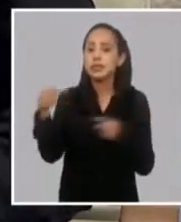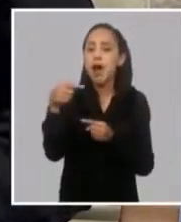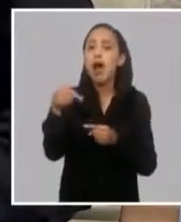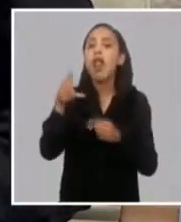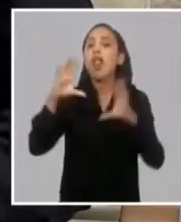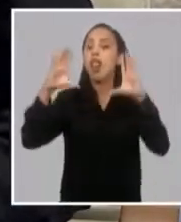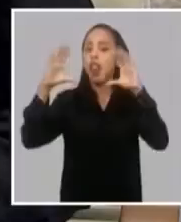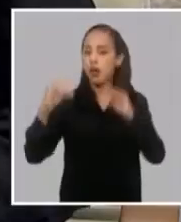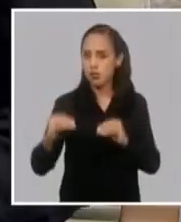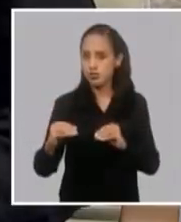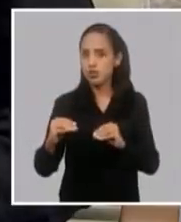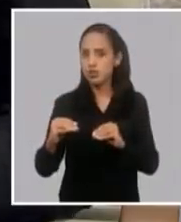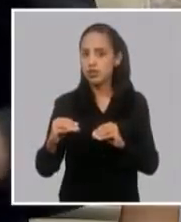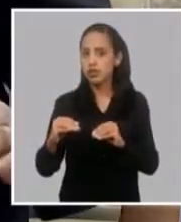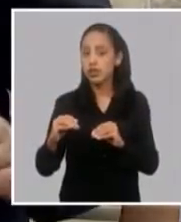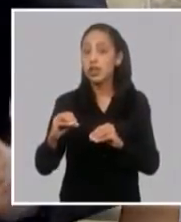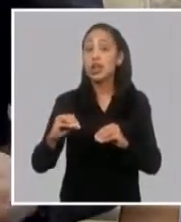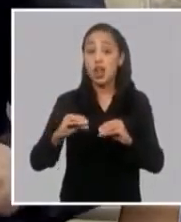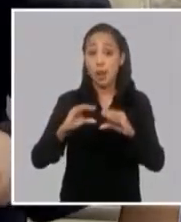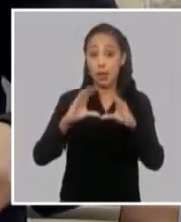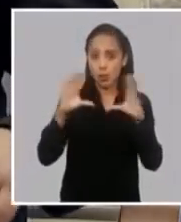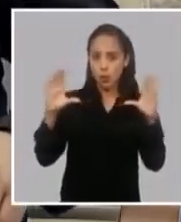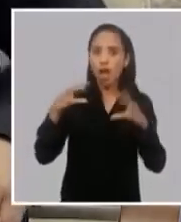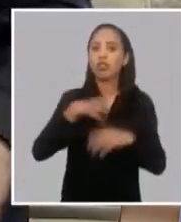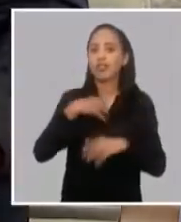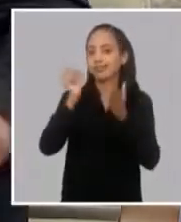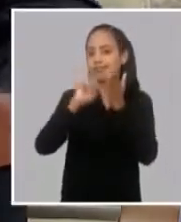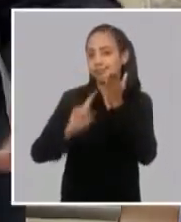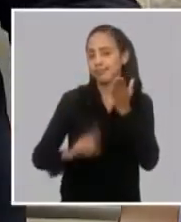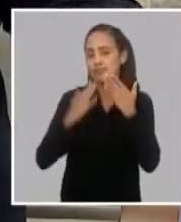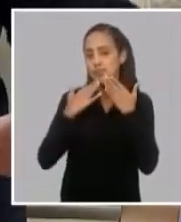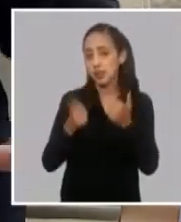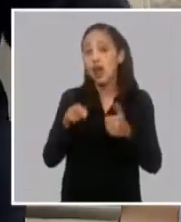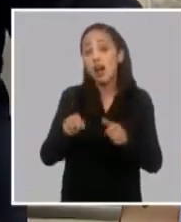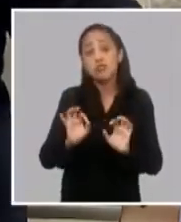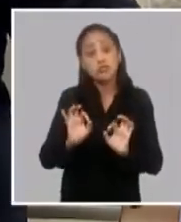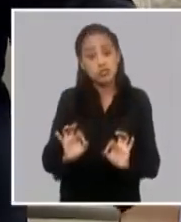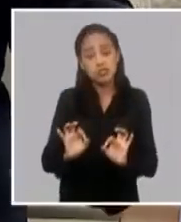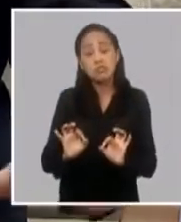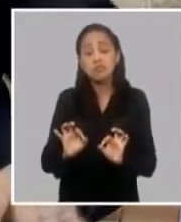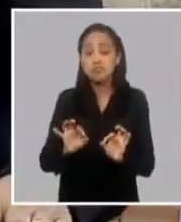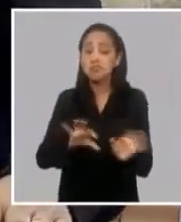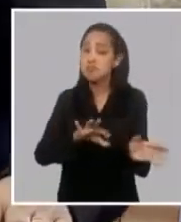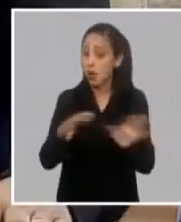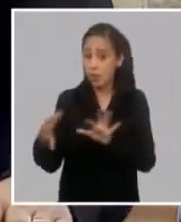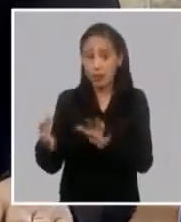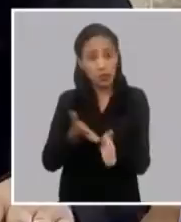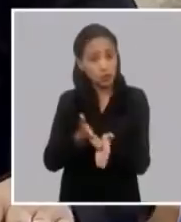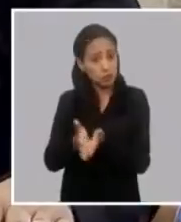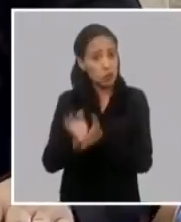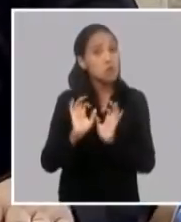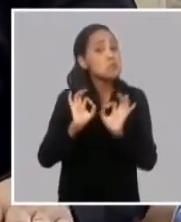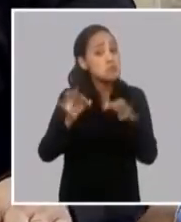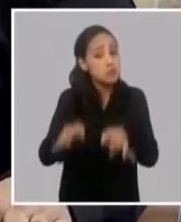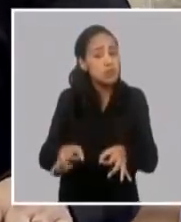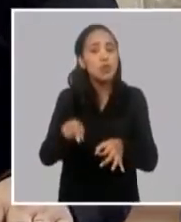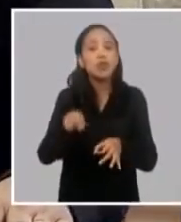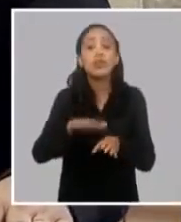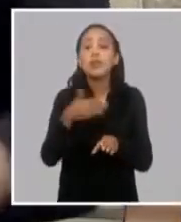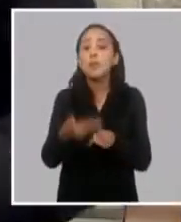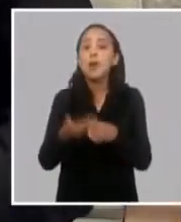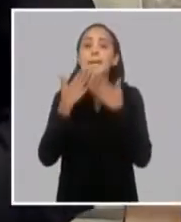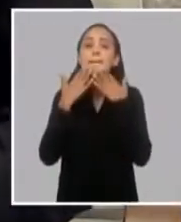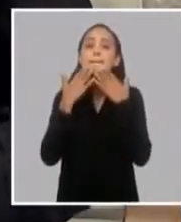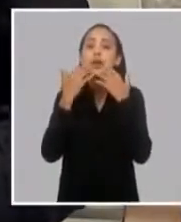y la madrugada. Entonces, esto debe irse manteniendo así con esta tendencia, lo cual incluso mejorará